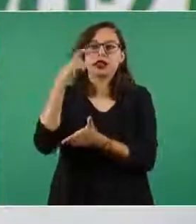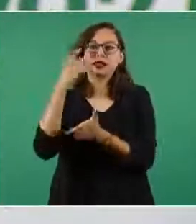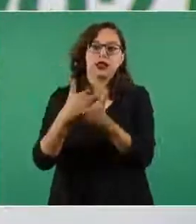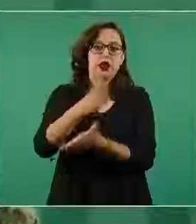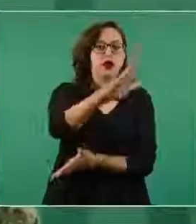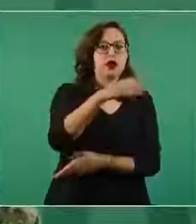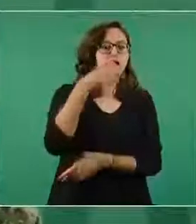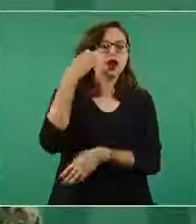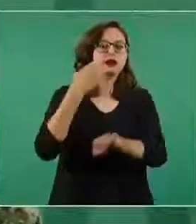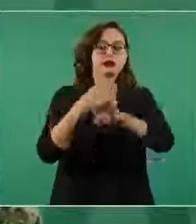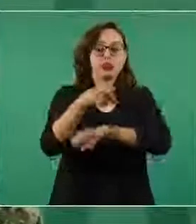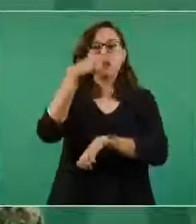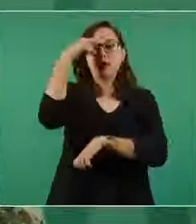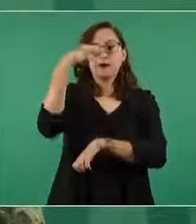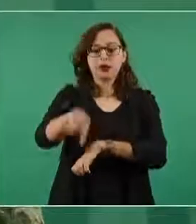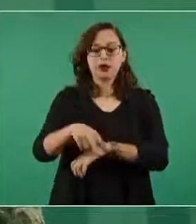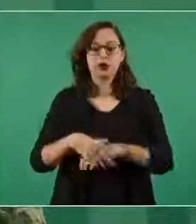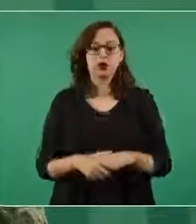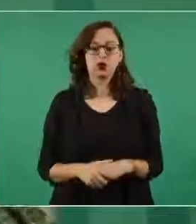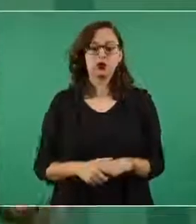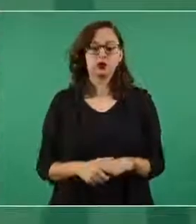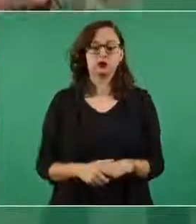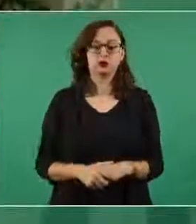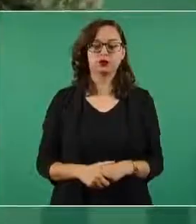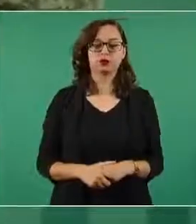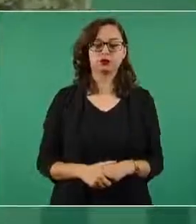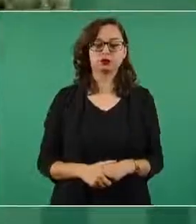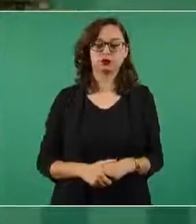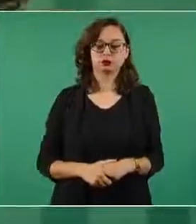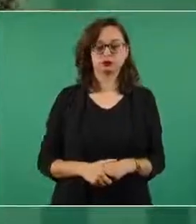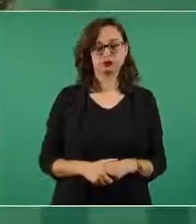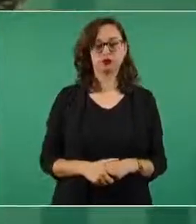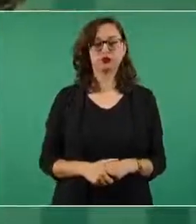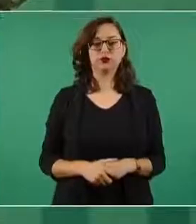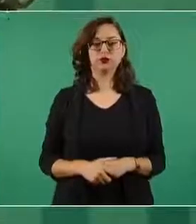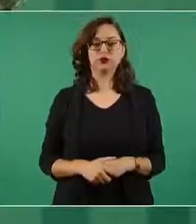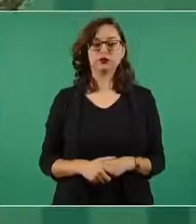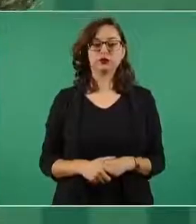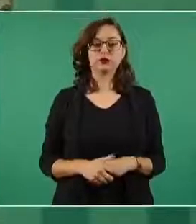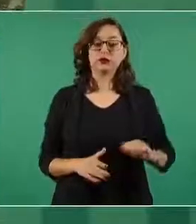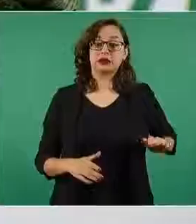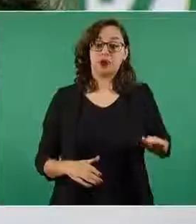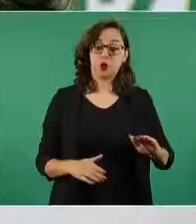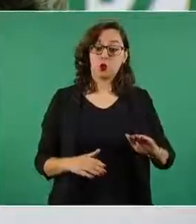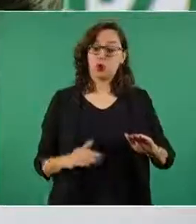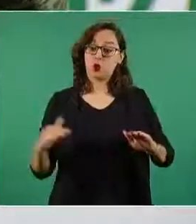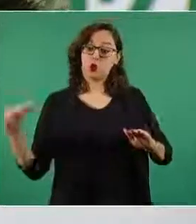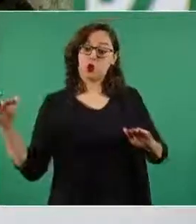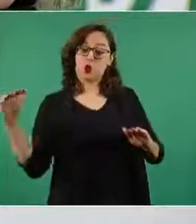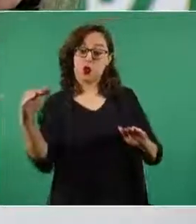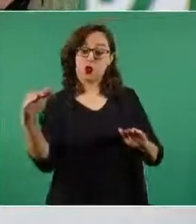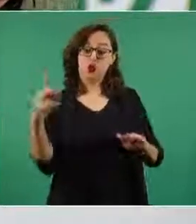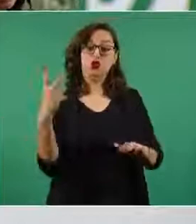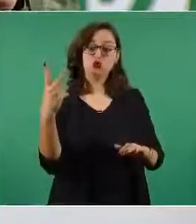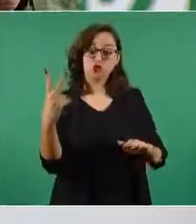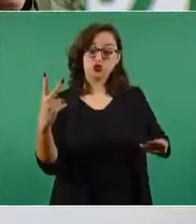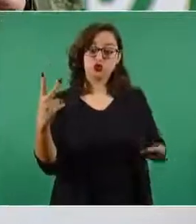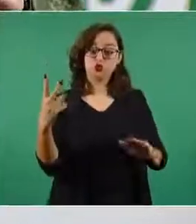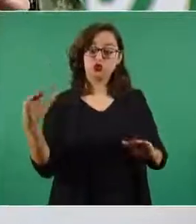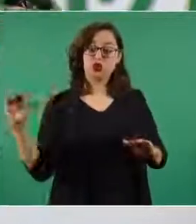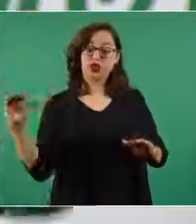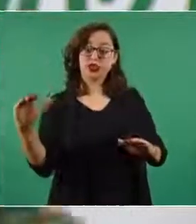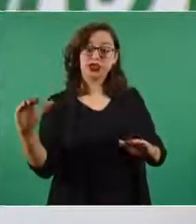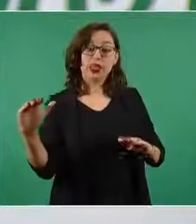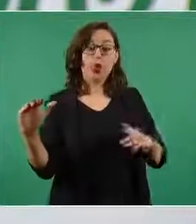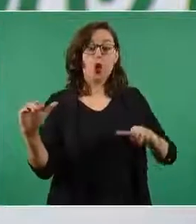y con el Estado de México por otra parte además de estas dos aeropuistas de estos dos accesos autopistas al complejo hay